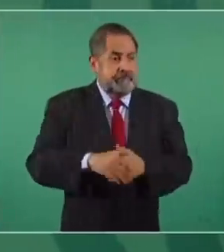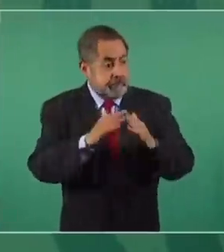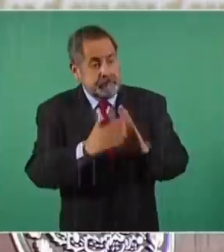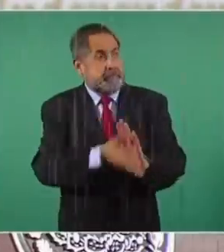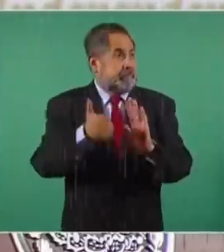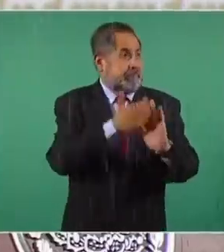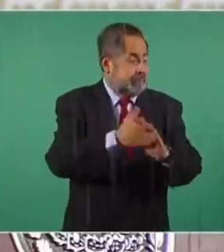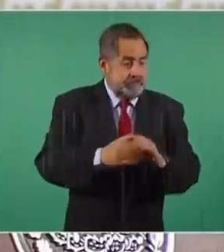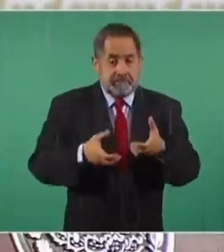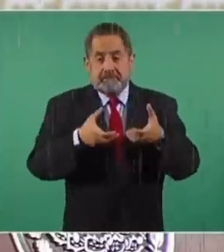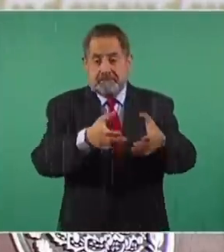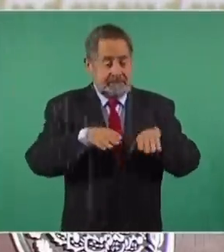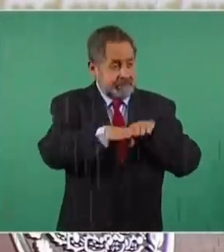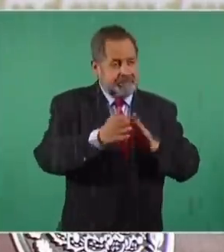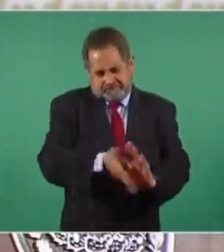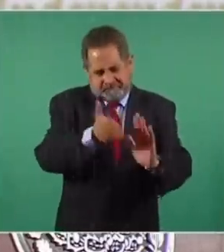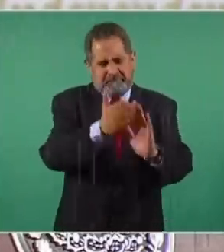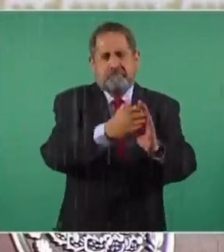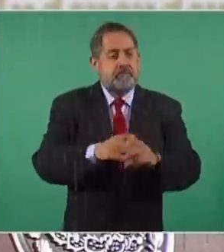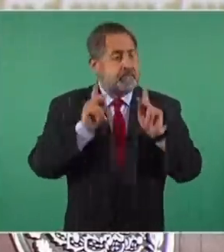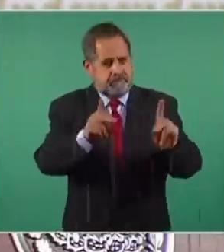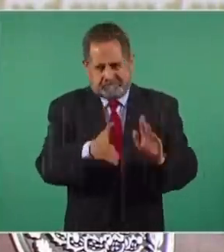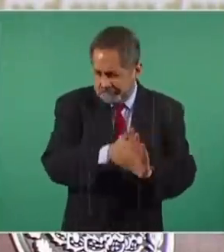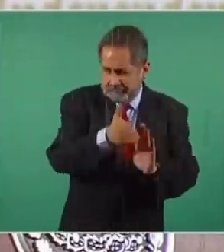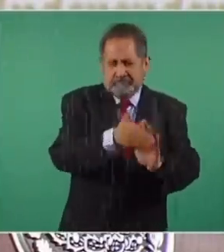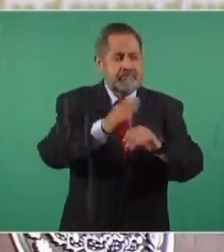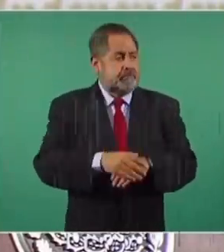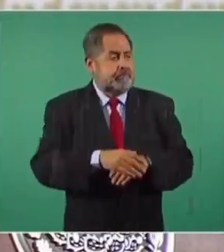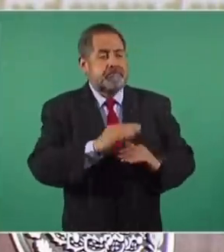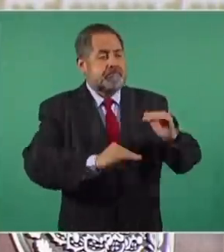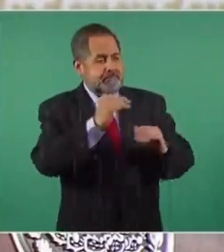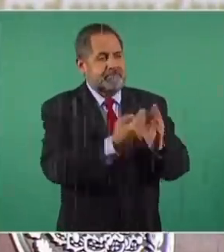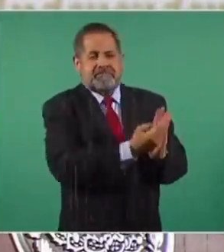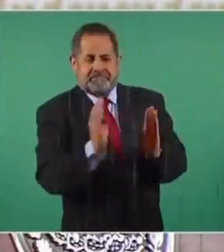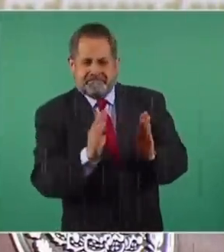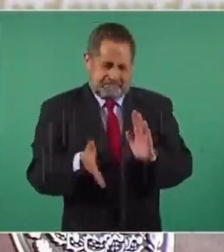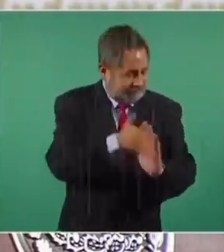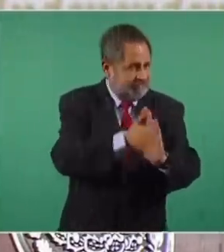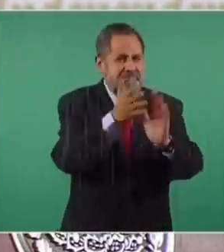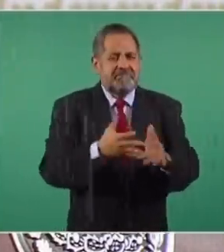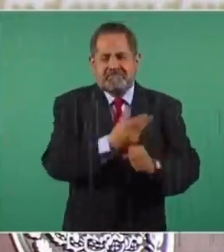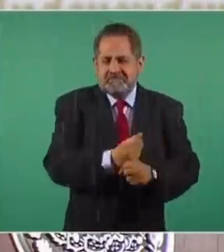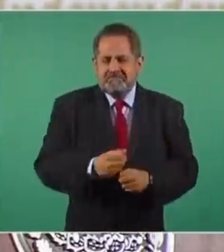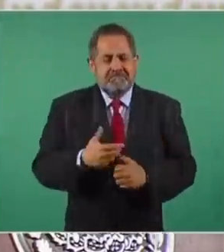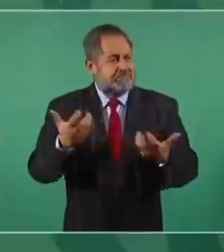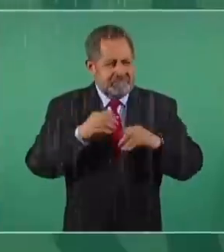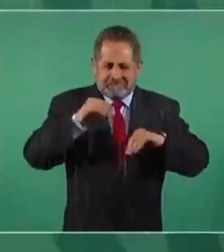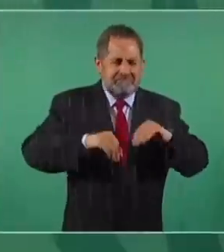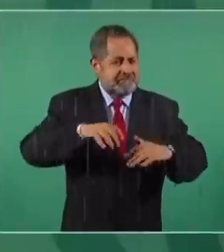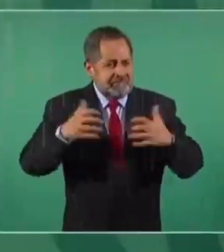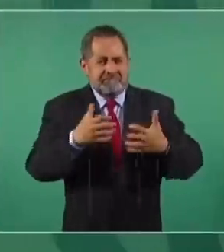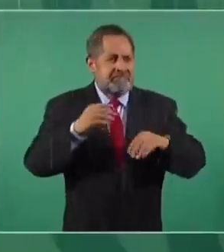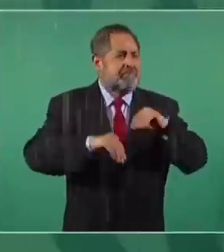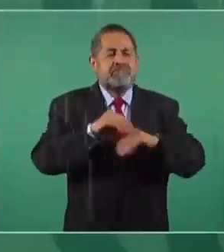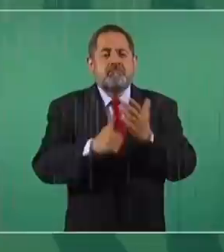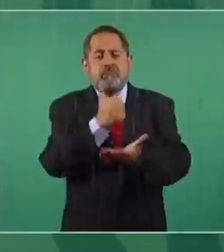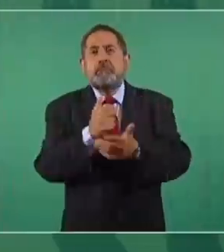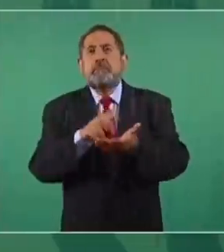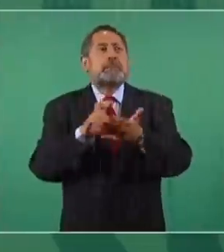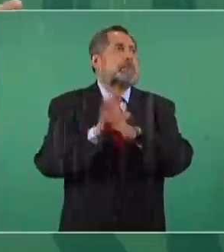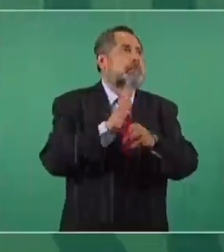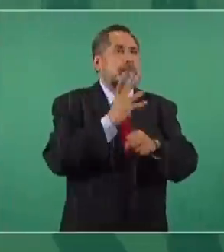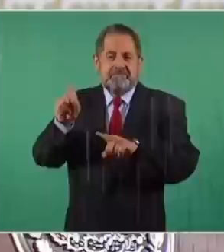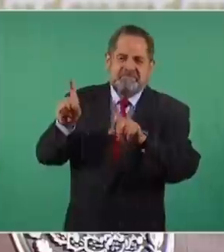reconstruimos caminos, fuentes, hicimos bordos. Se llevaron a cabo obras de desarrollo urbano